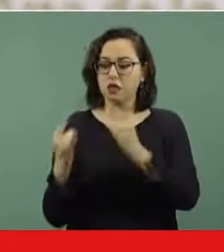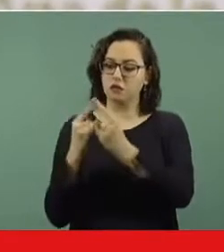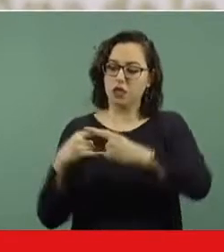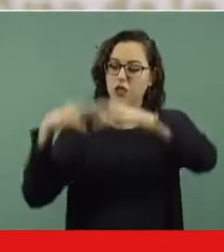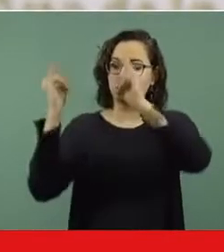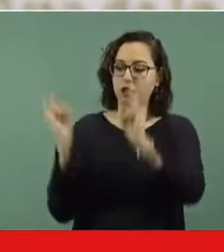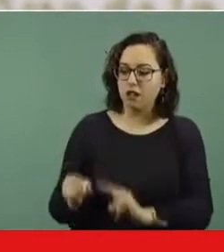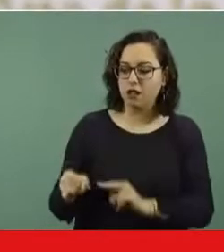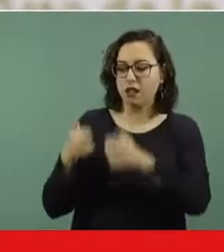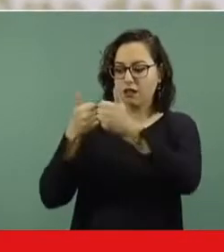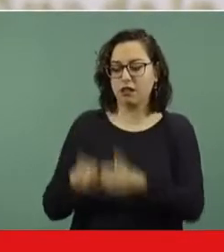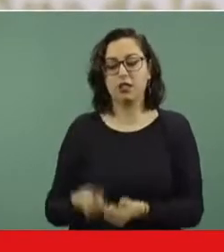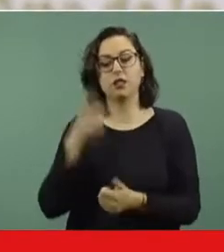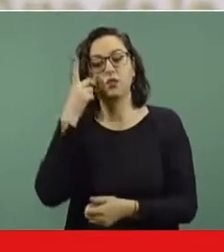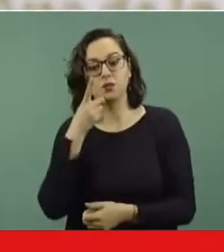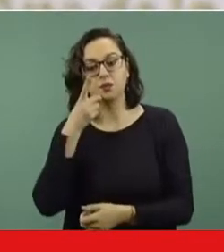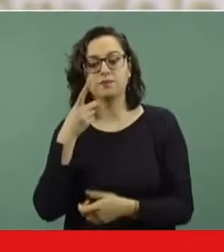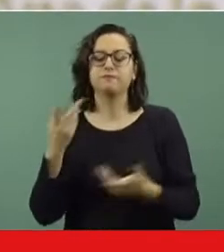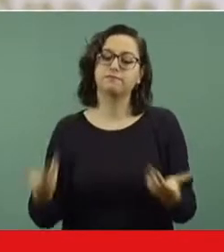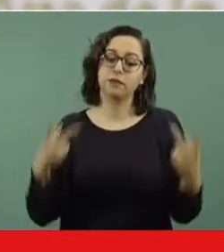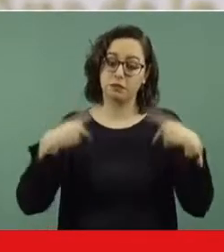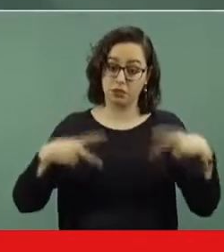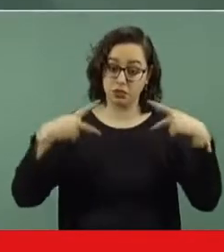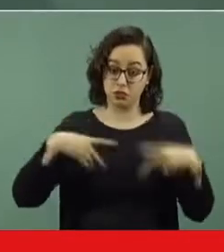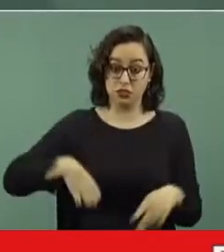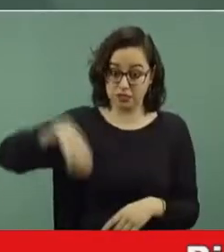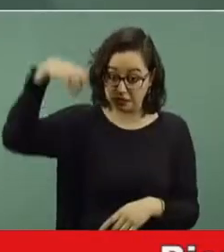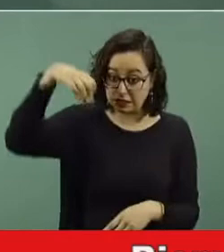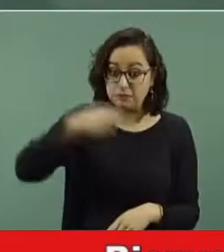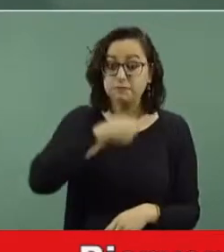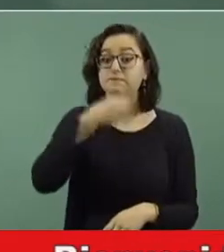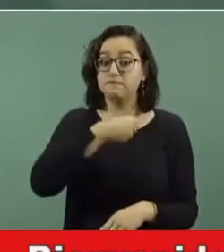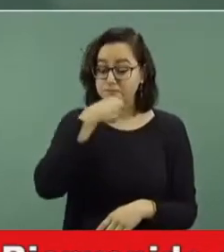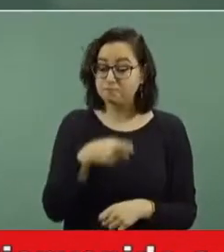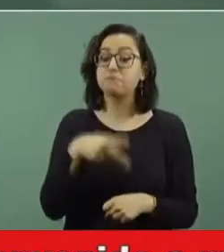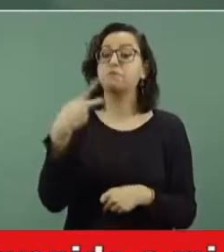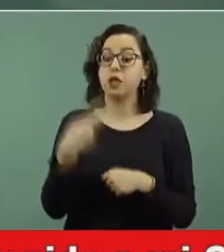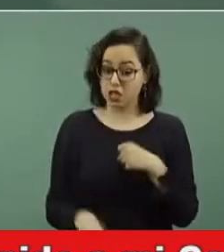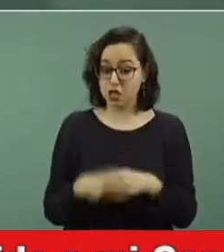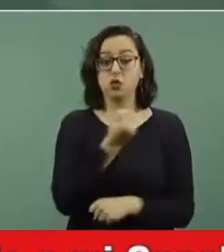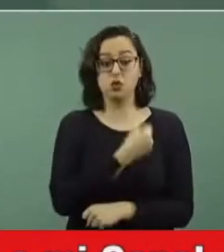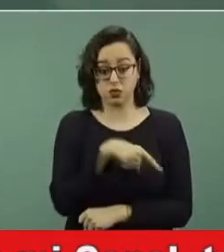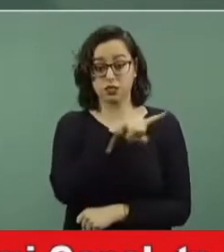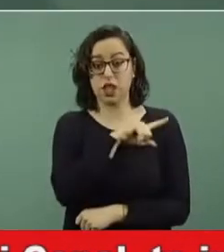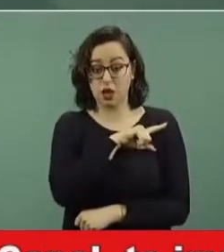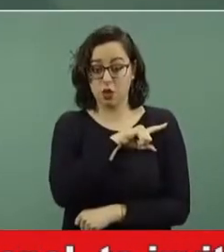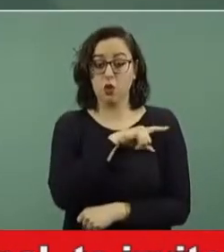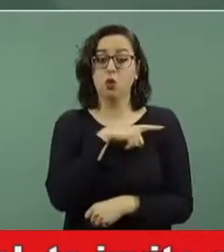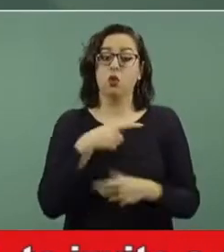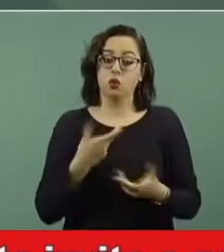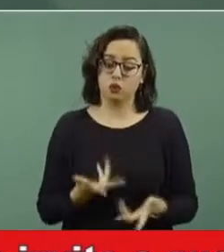En particular, para las personas adultas mayores, esto puede implicar riesgos para la salud en general, pero en